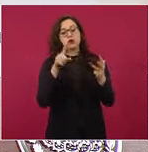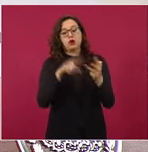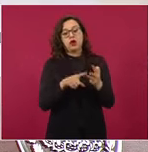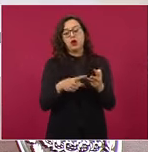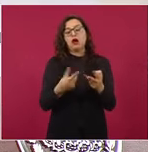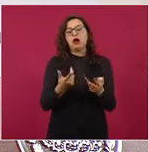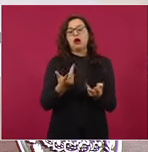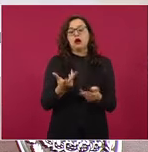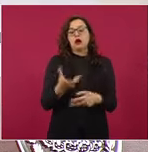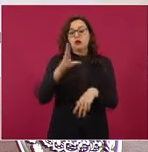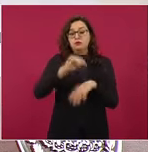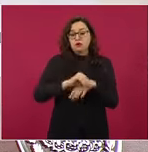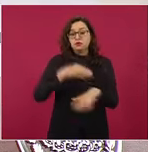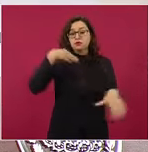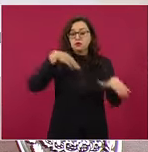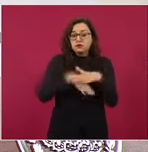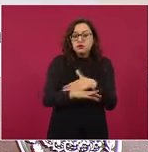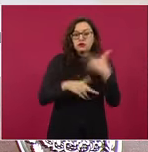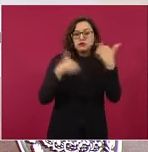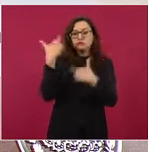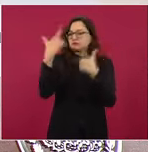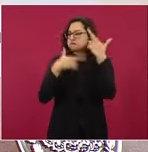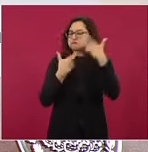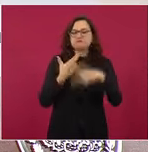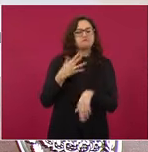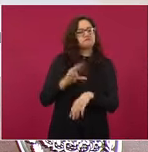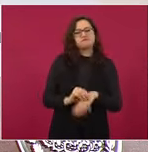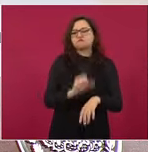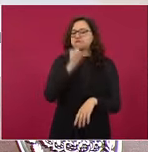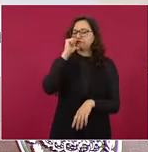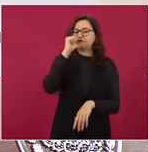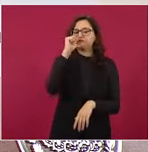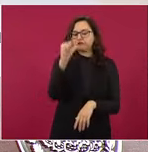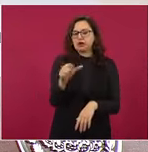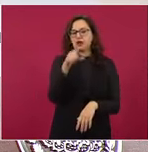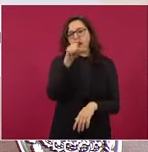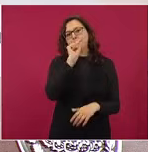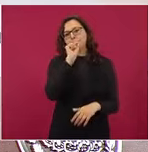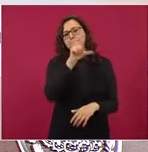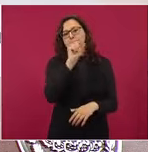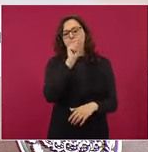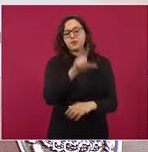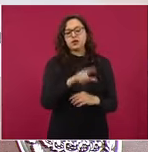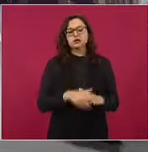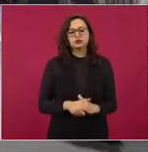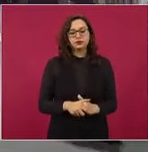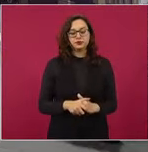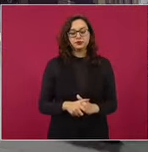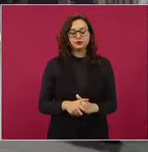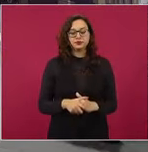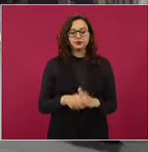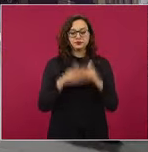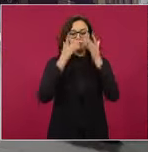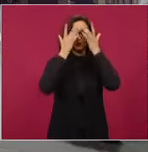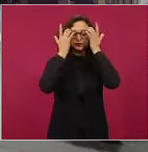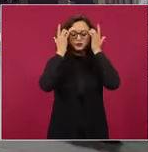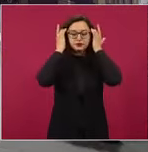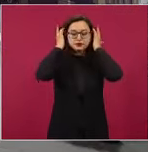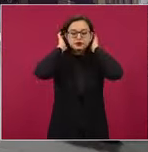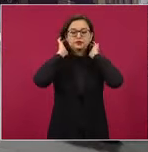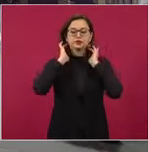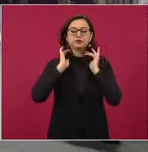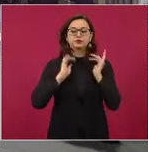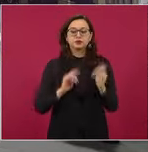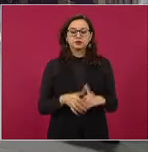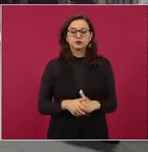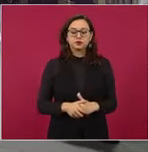Zapotiltic, Jalisco, de combustibles carreteros Carco. Y también nosotros en Jalisco